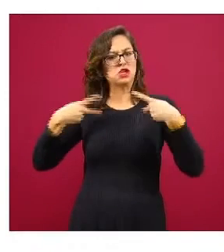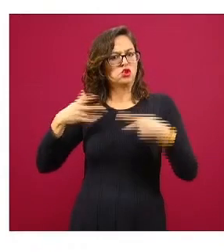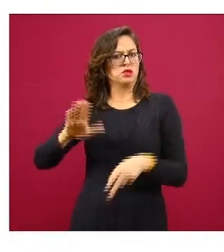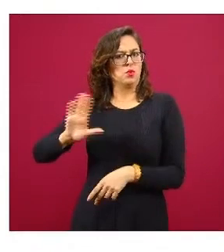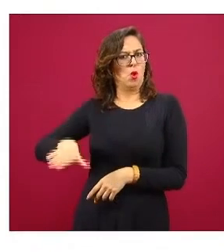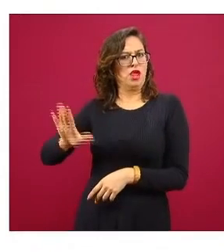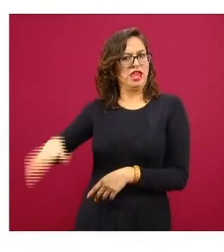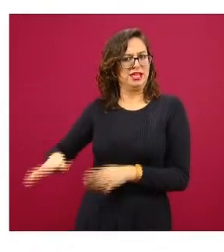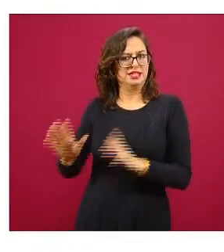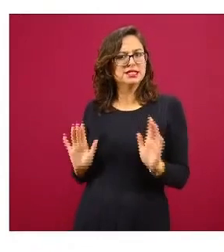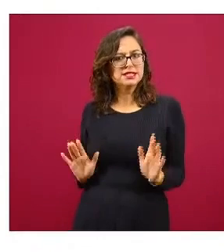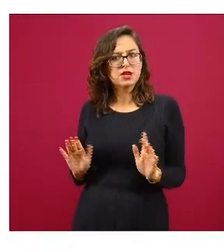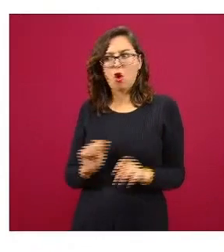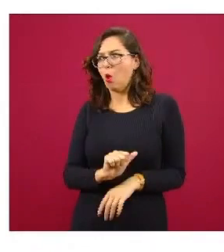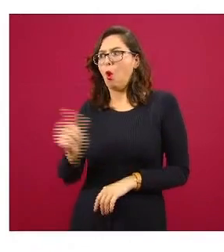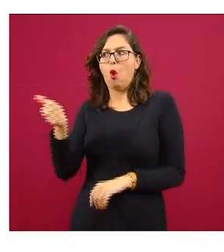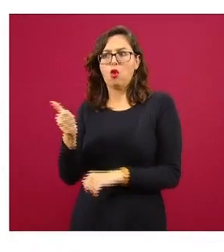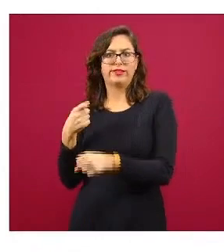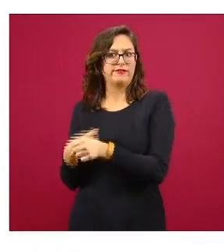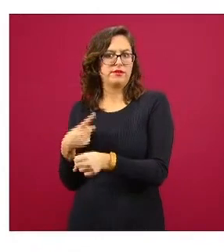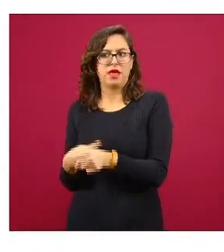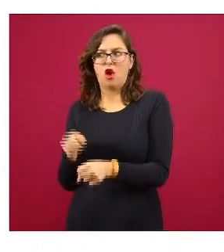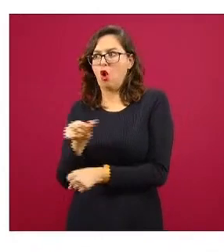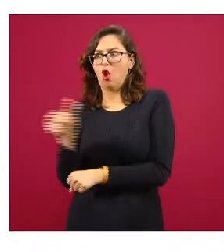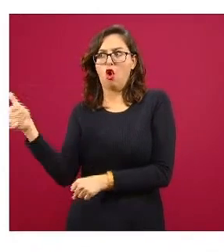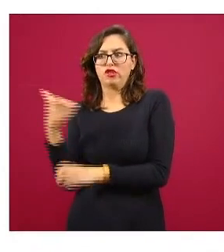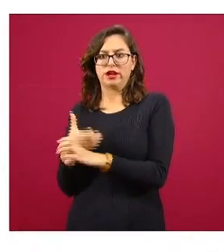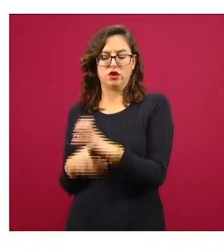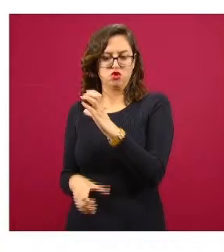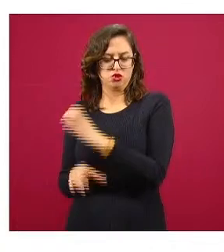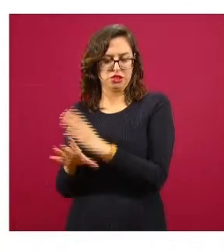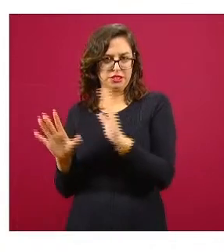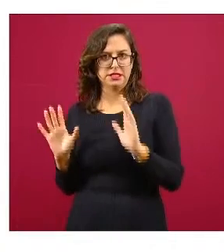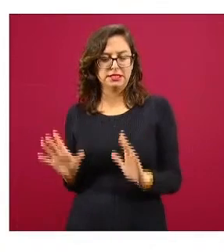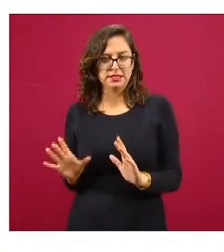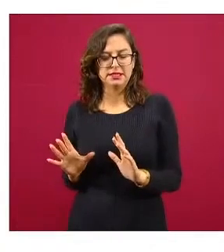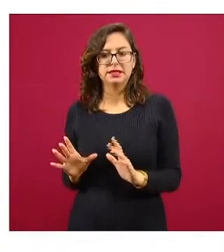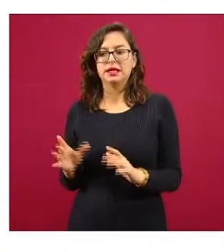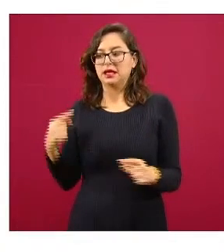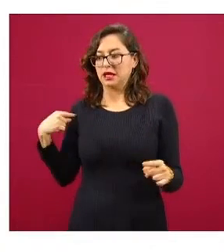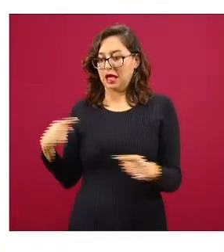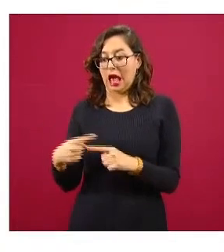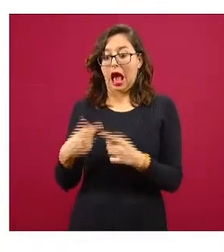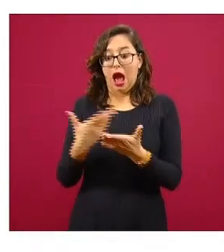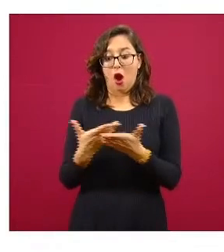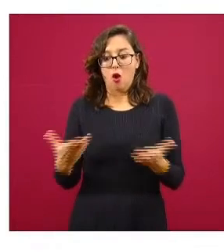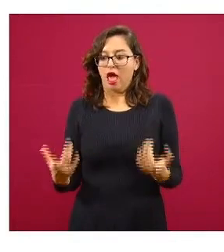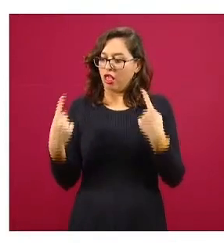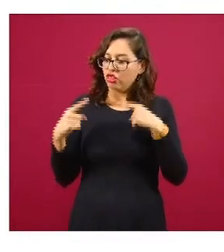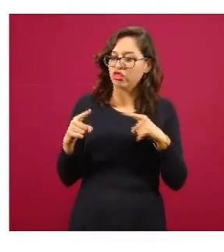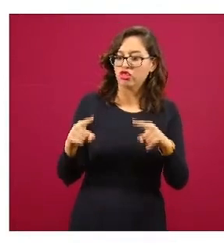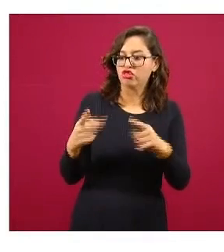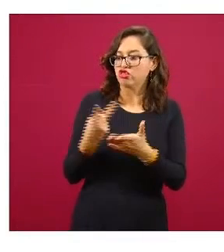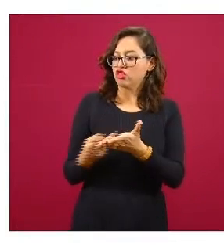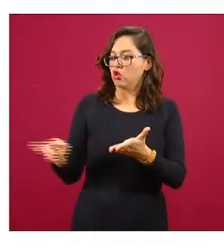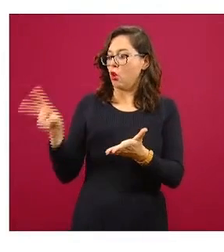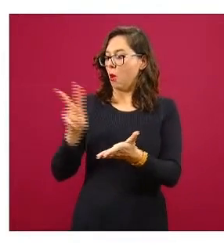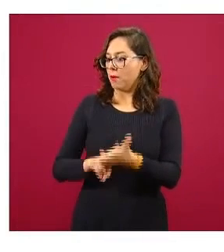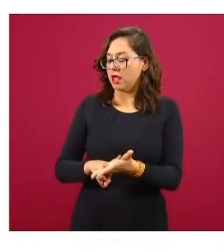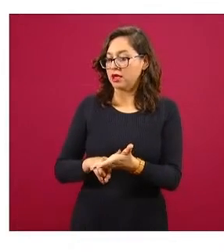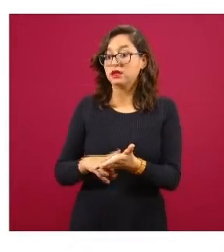objetivo de este instrumento es la clasificación de las muertes asociadas